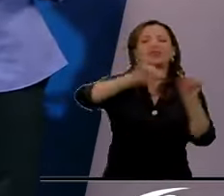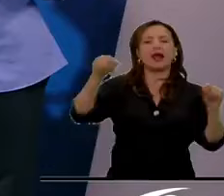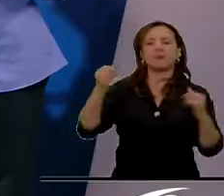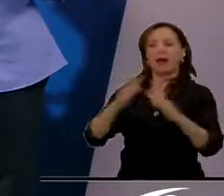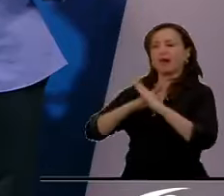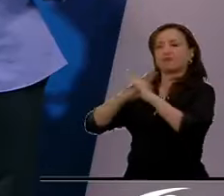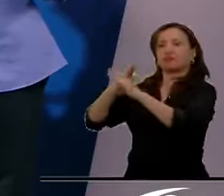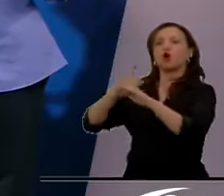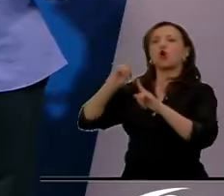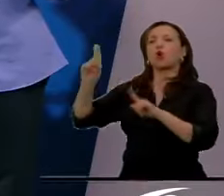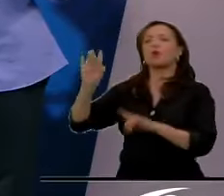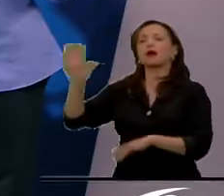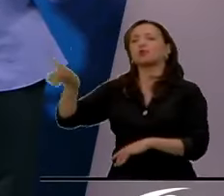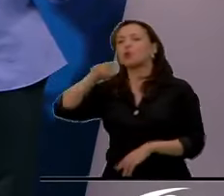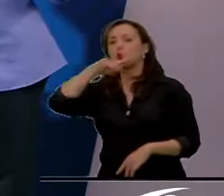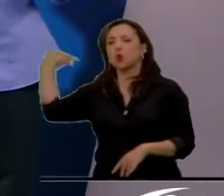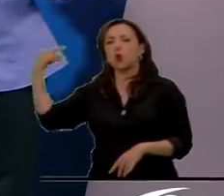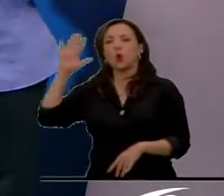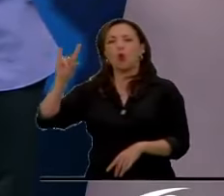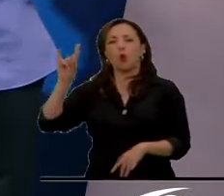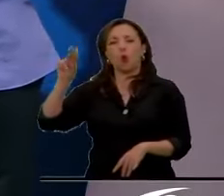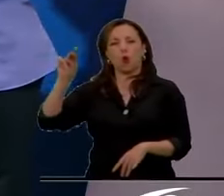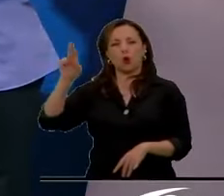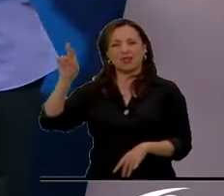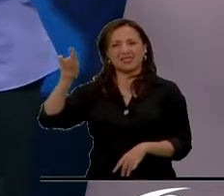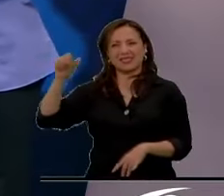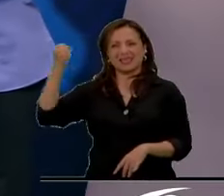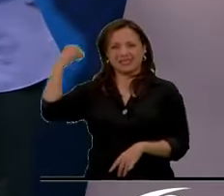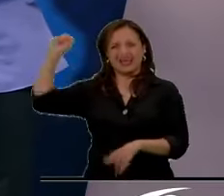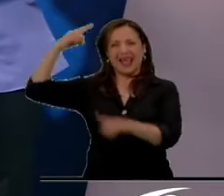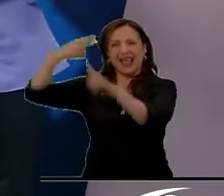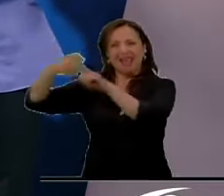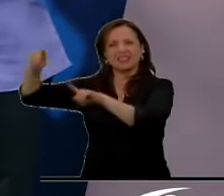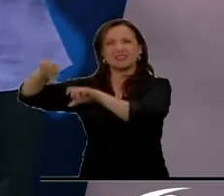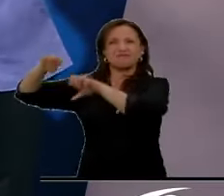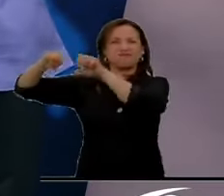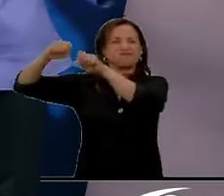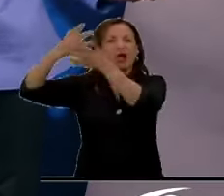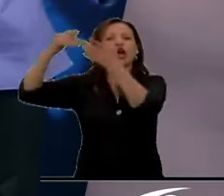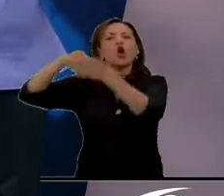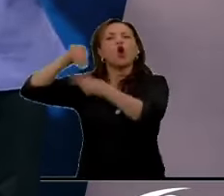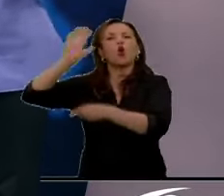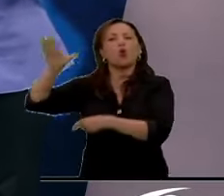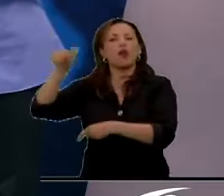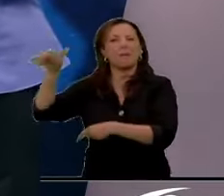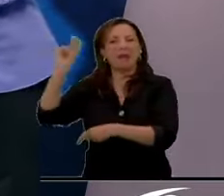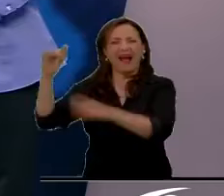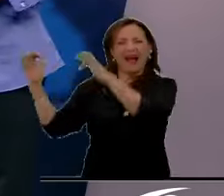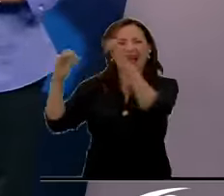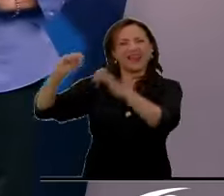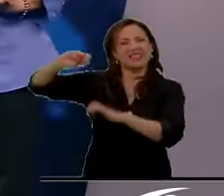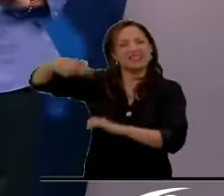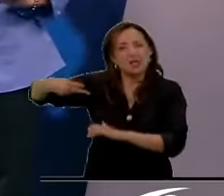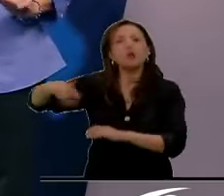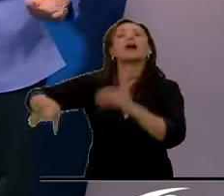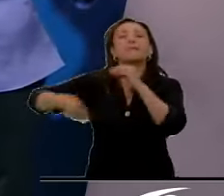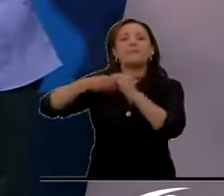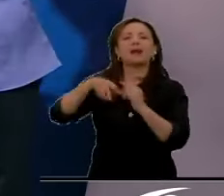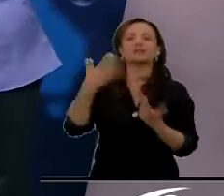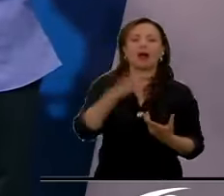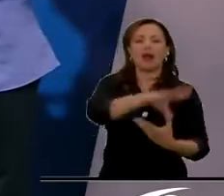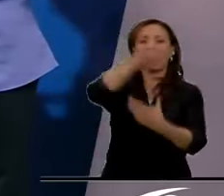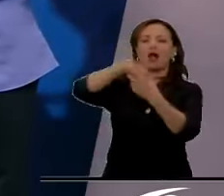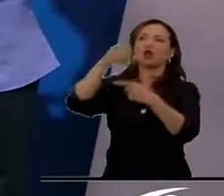expansivos de la Unión Soviética después de la Segunda Guerra, pero también, muy importante, para incluir a Estados Unidos en la defensa de Europa.